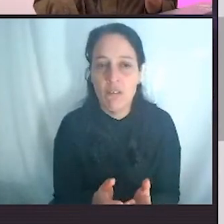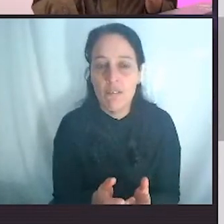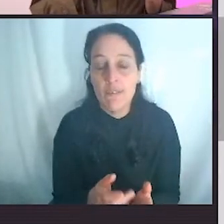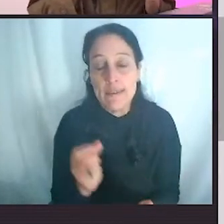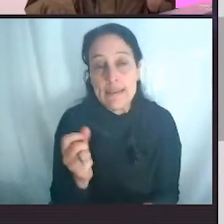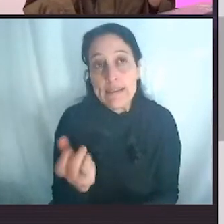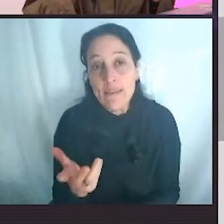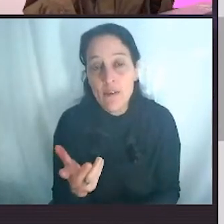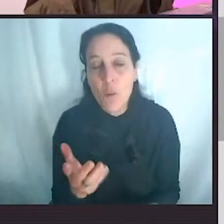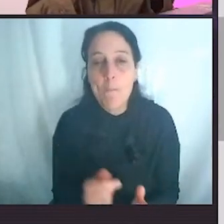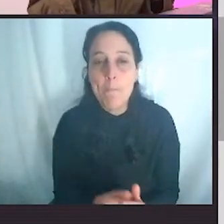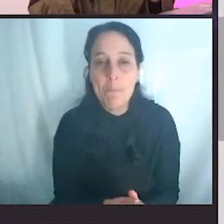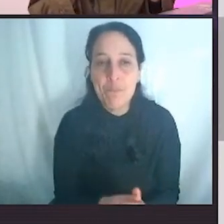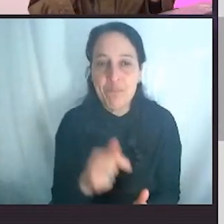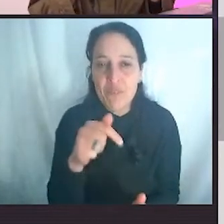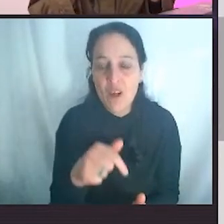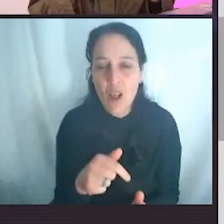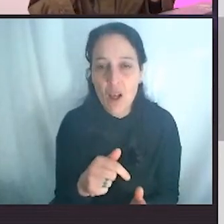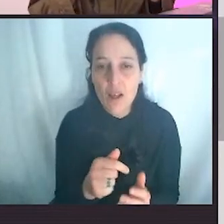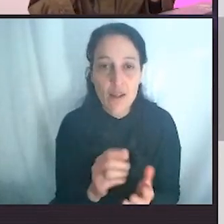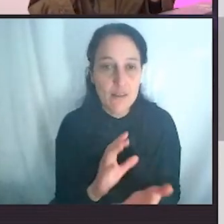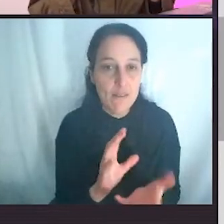es que una vez que